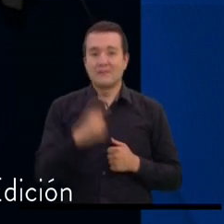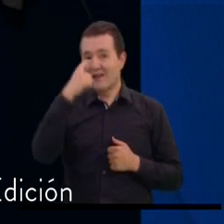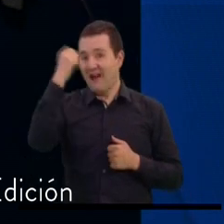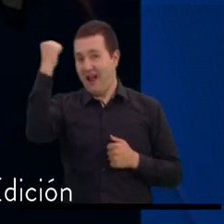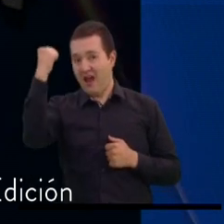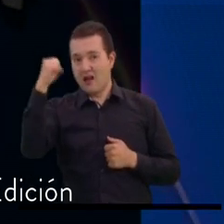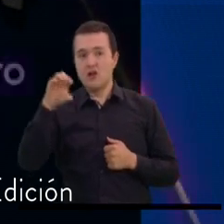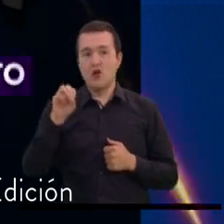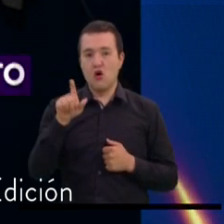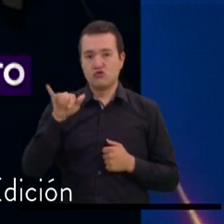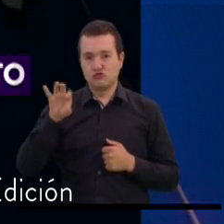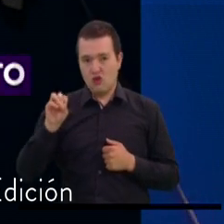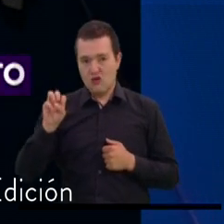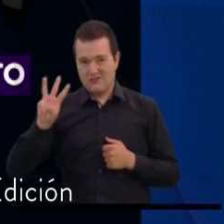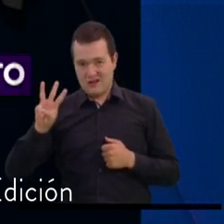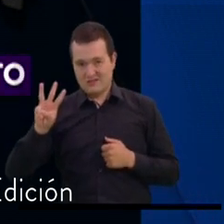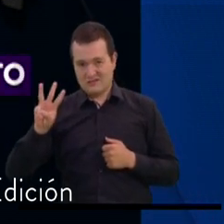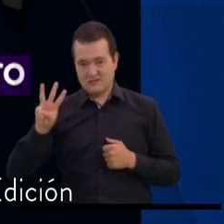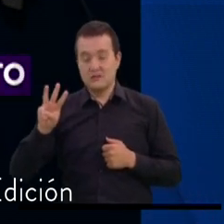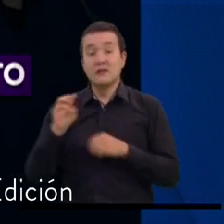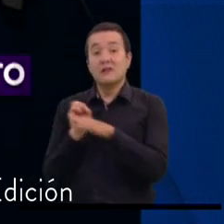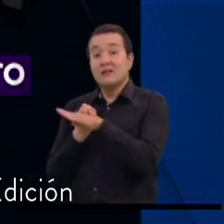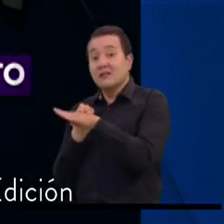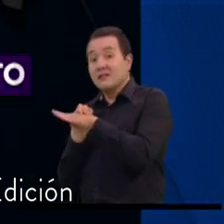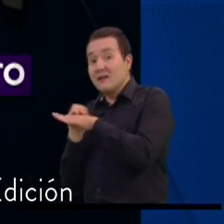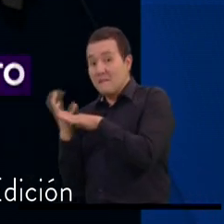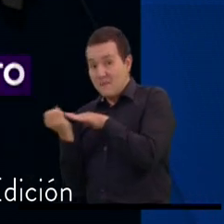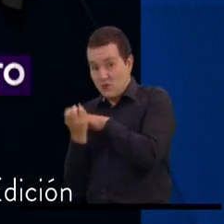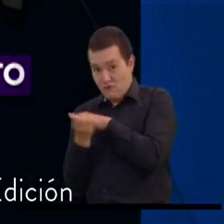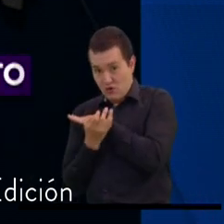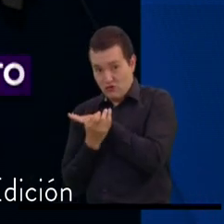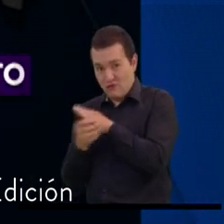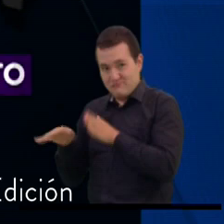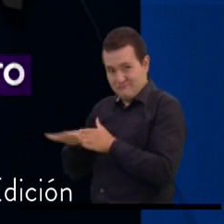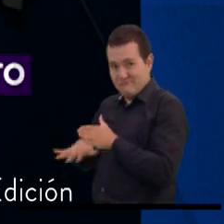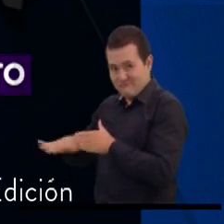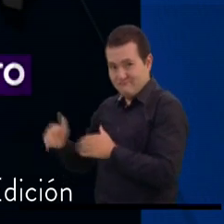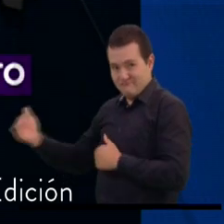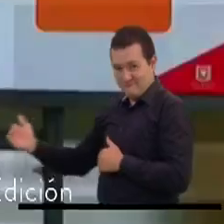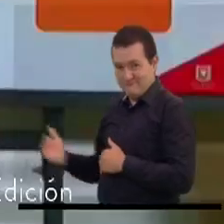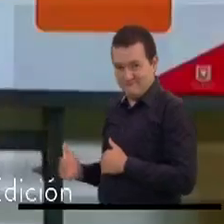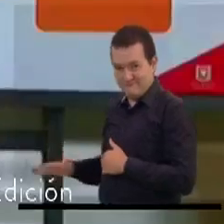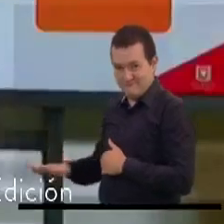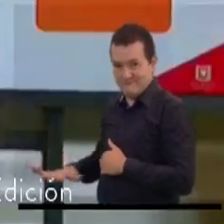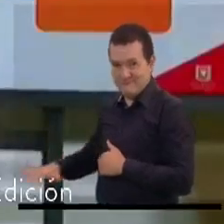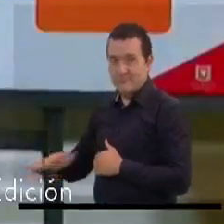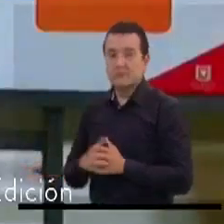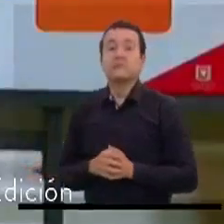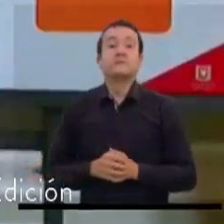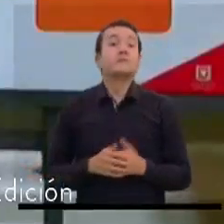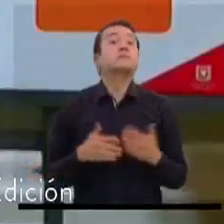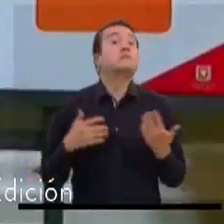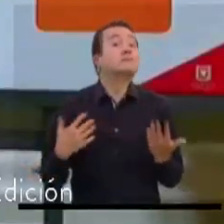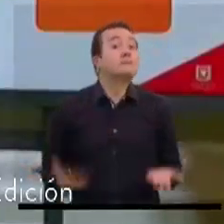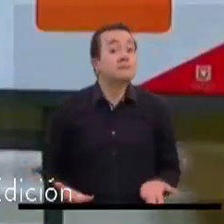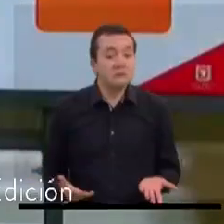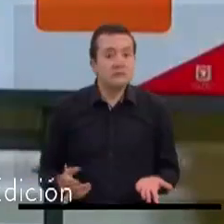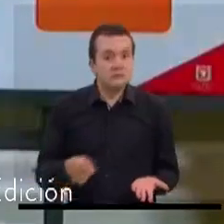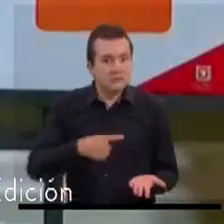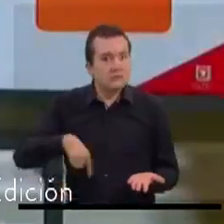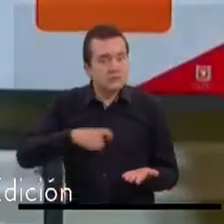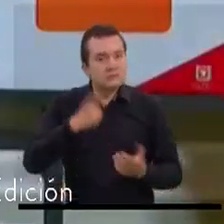Osorio 3. UPC Patio Bonito, Barrios Patio Bonito, Tairona y Patio Bonito 2. Nosotros tenemos que alertar, que